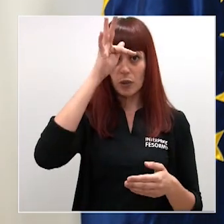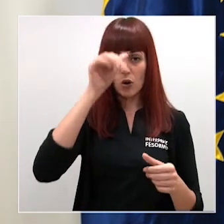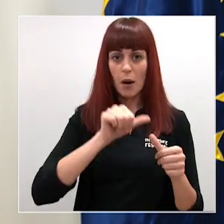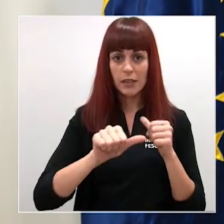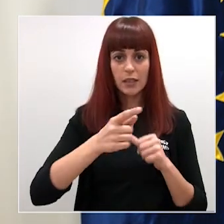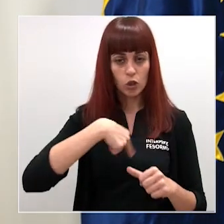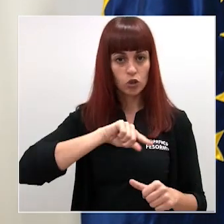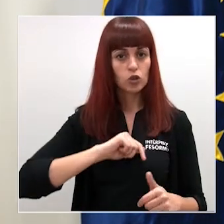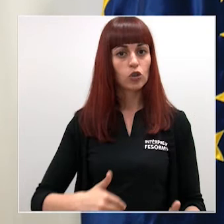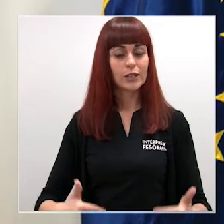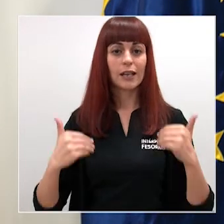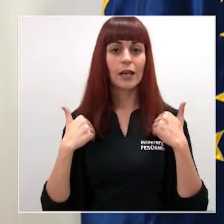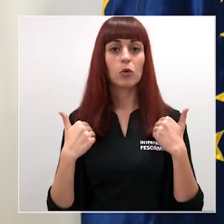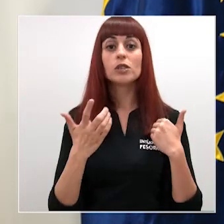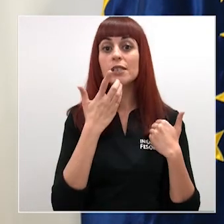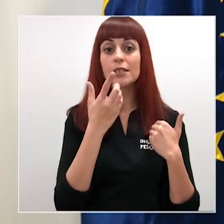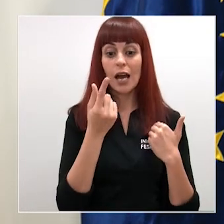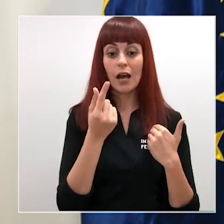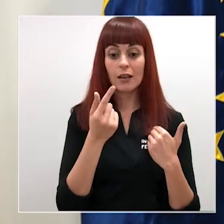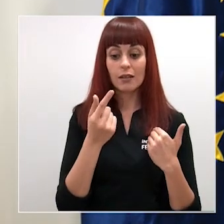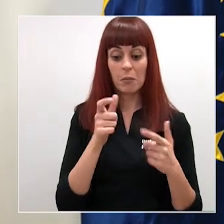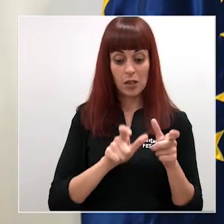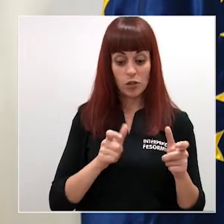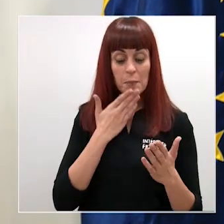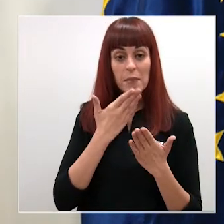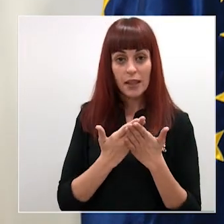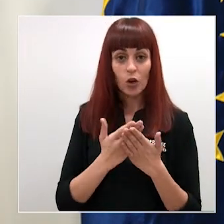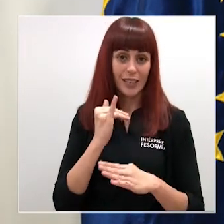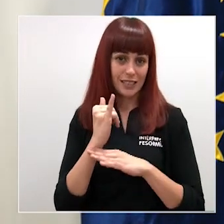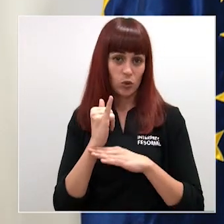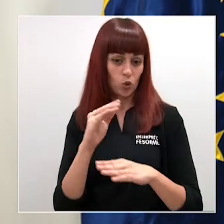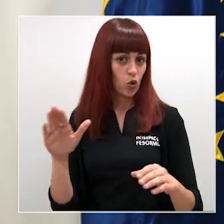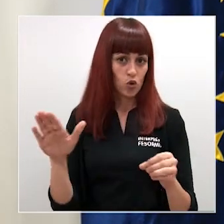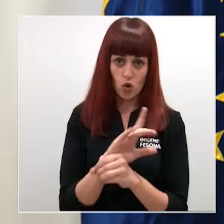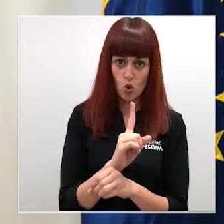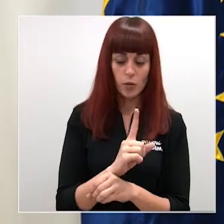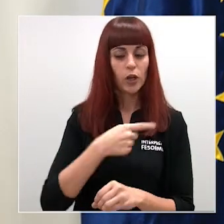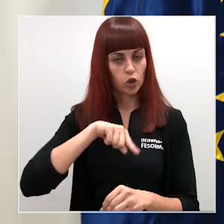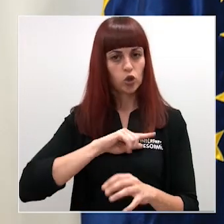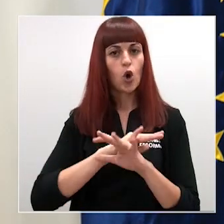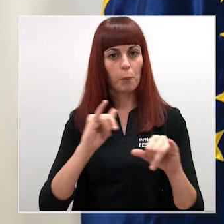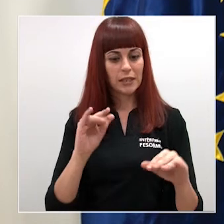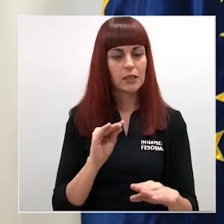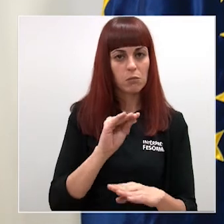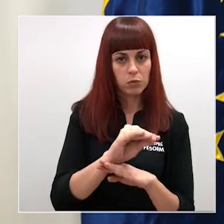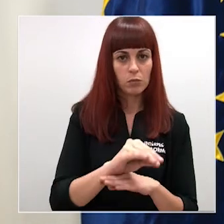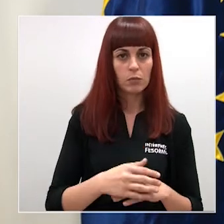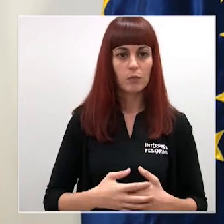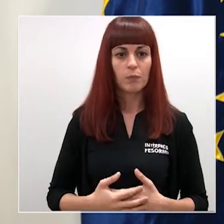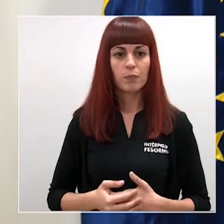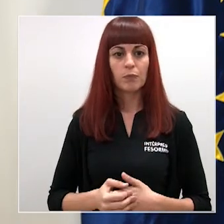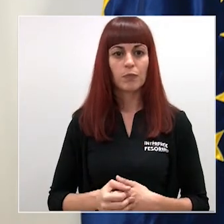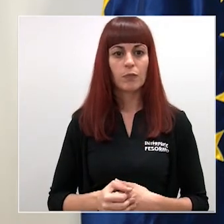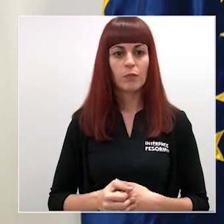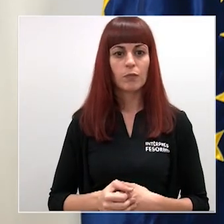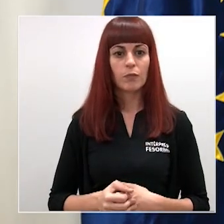dotaremos y aquellos que no tengan la ayuda que pidieron que no haya llegado el Carlos III a cubrir sus demandas les vamos a complementar el montante va a estar